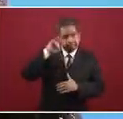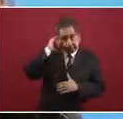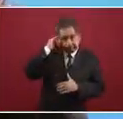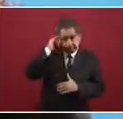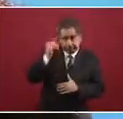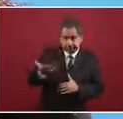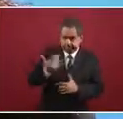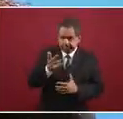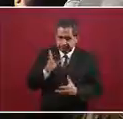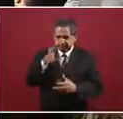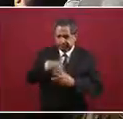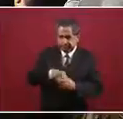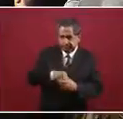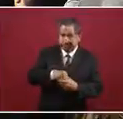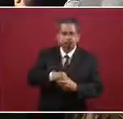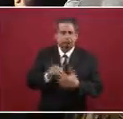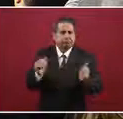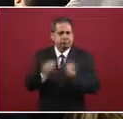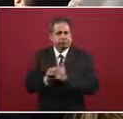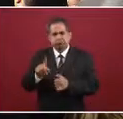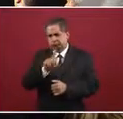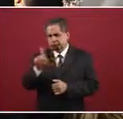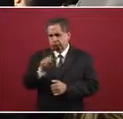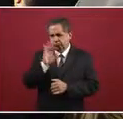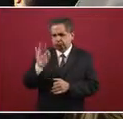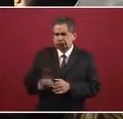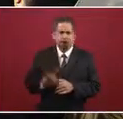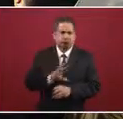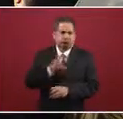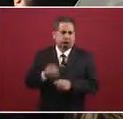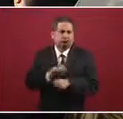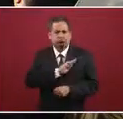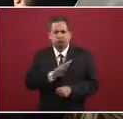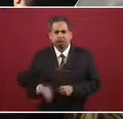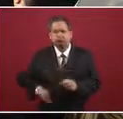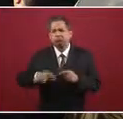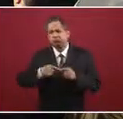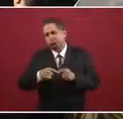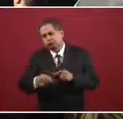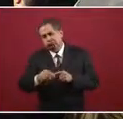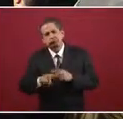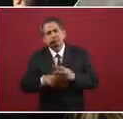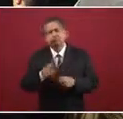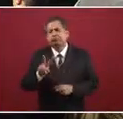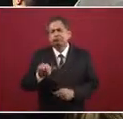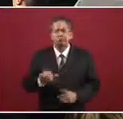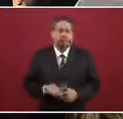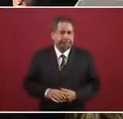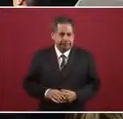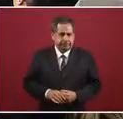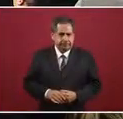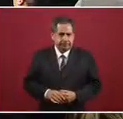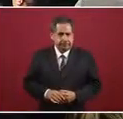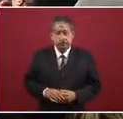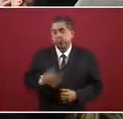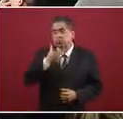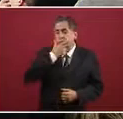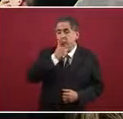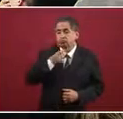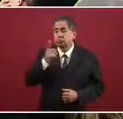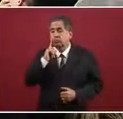estar presentes en el 100 por ciento de los municipios del país. Respecto al género,